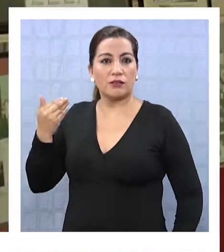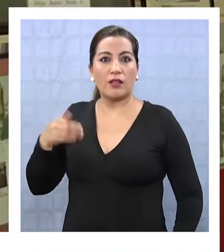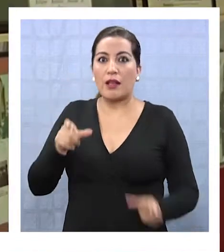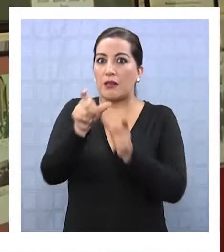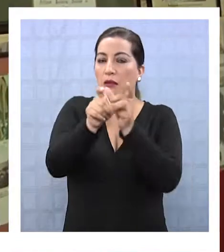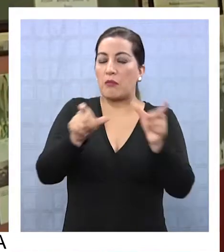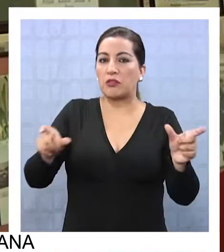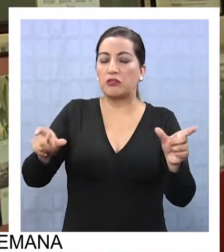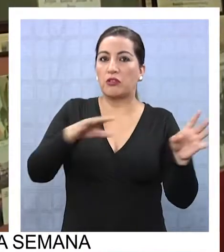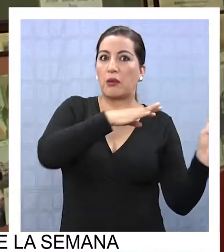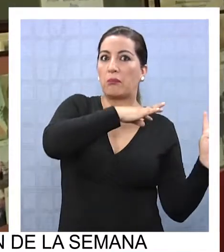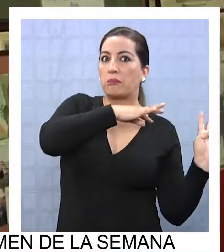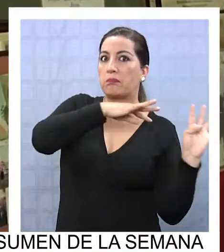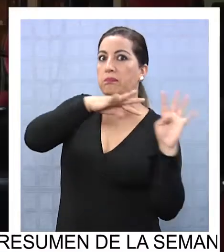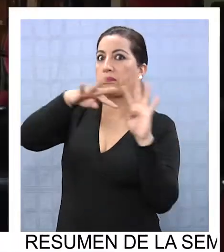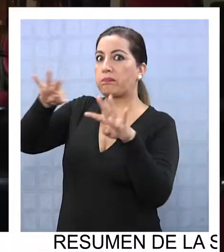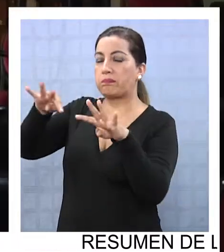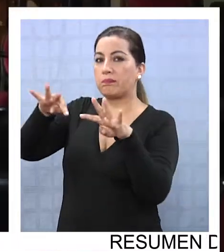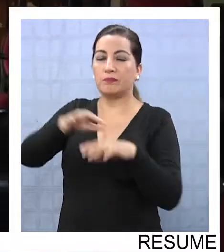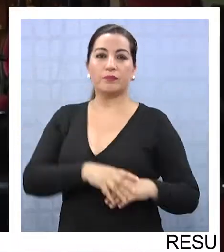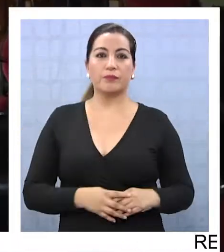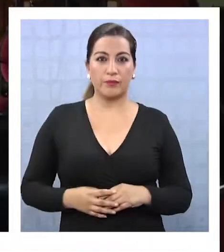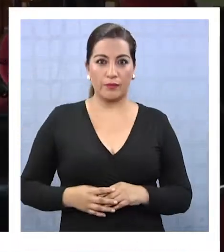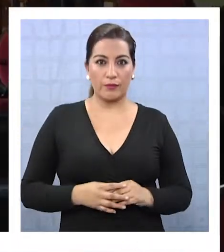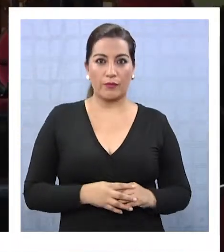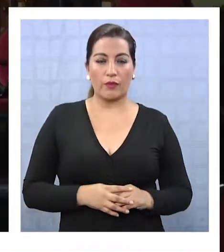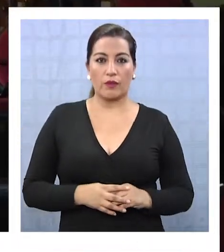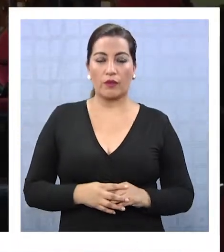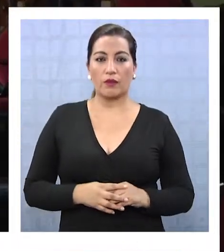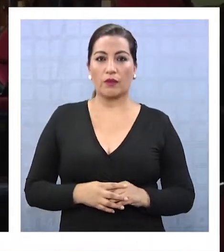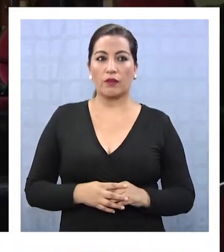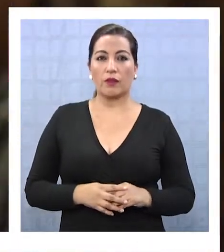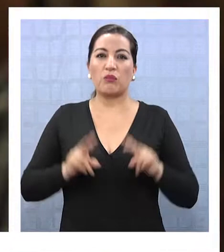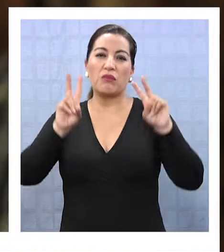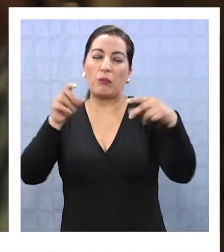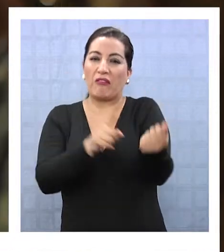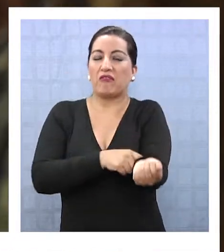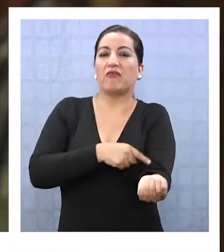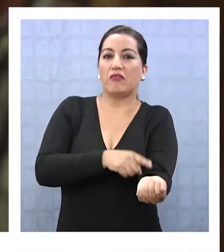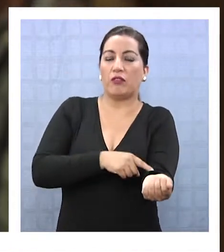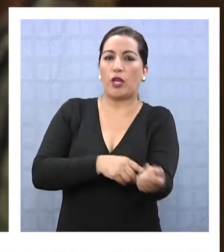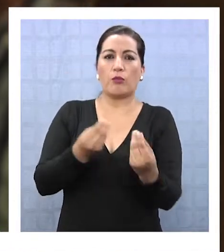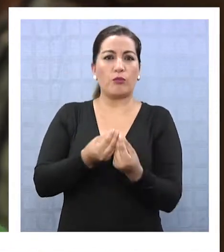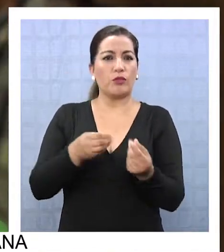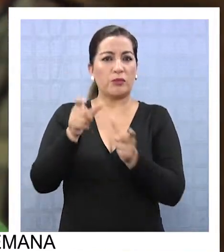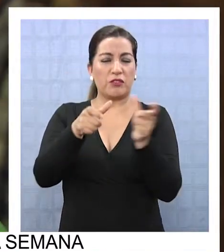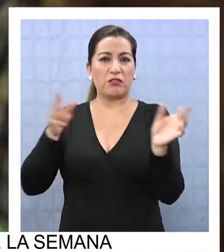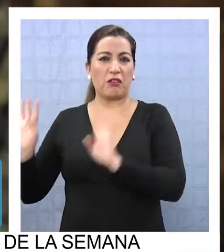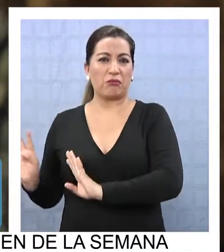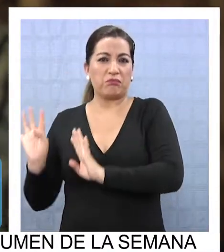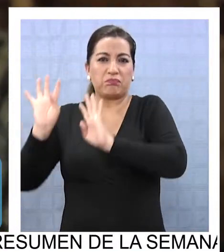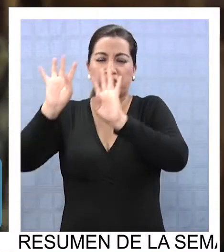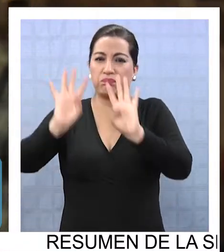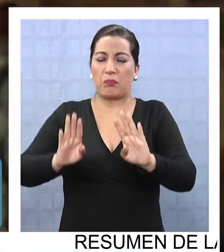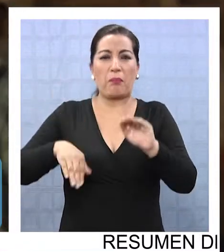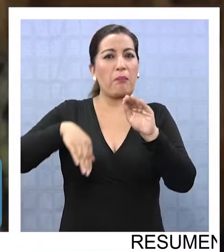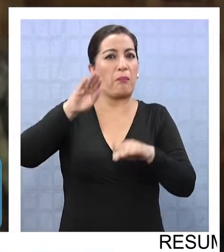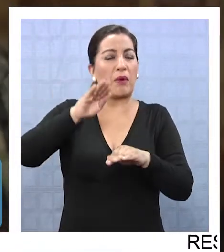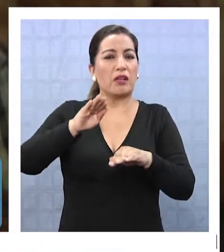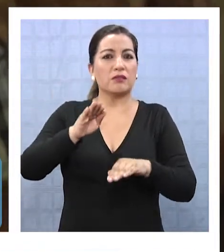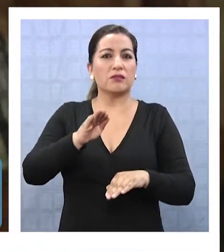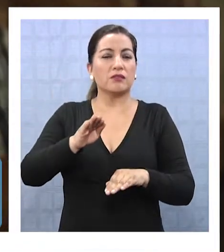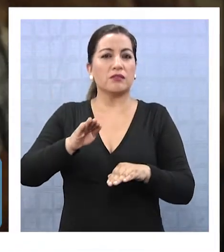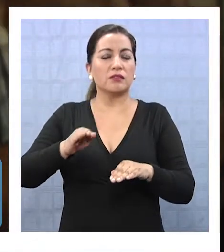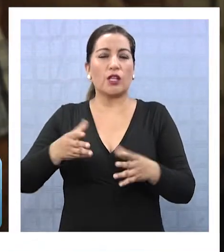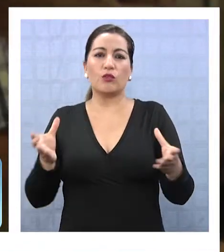llamó poderosamente la atención de la comunidad. Es familiar, la cantidad de gente que ha venido es mucha más, la